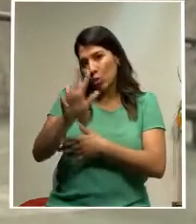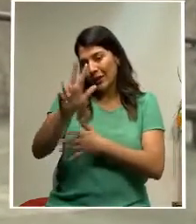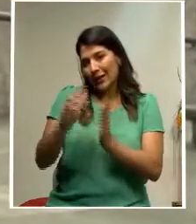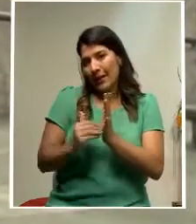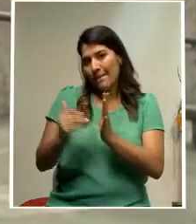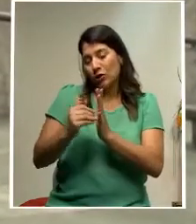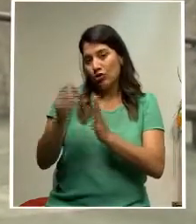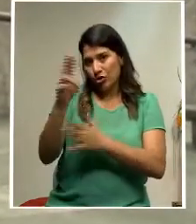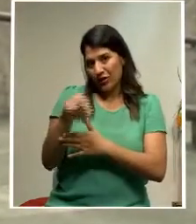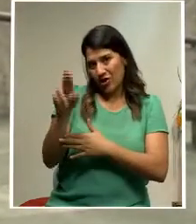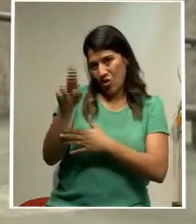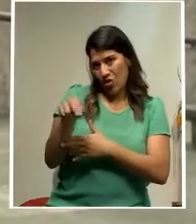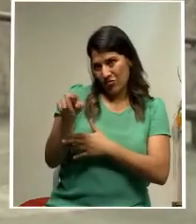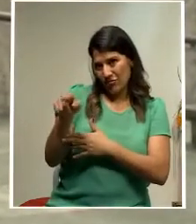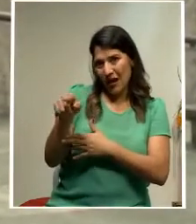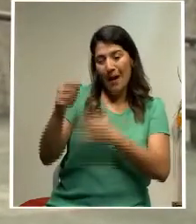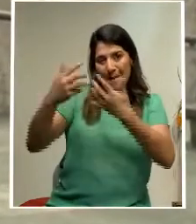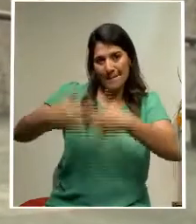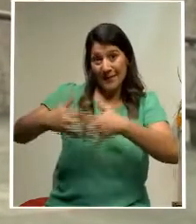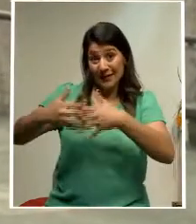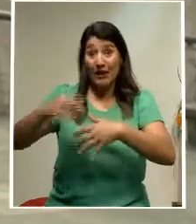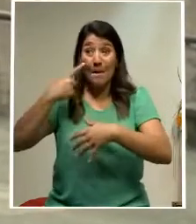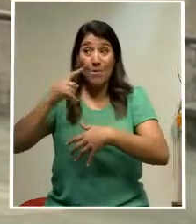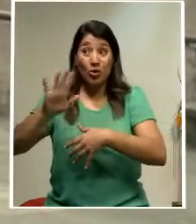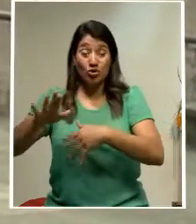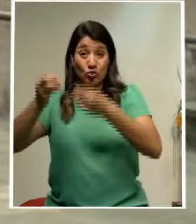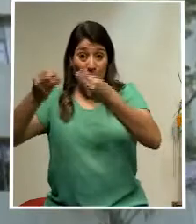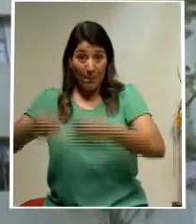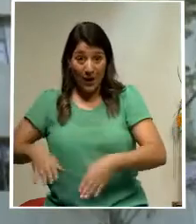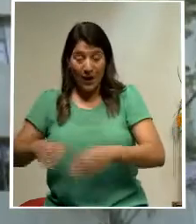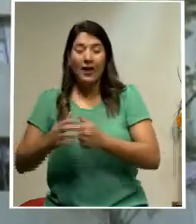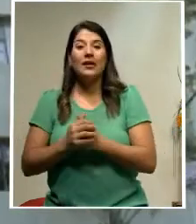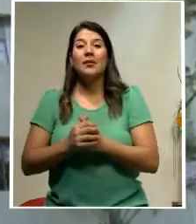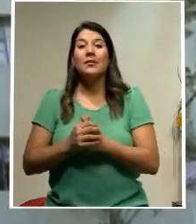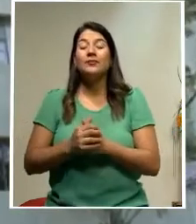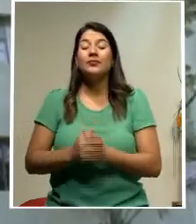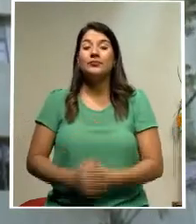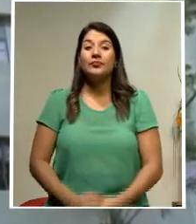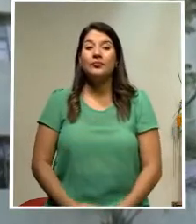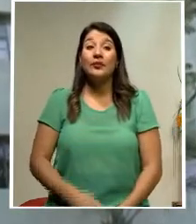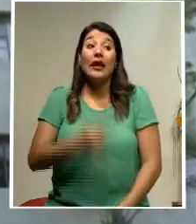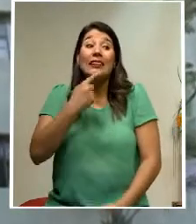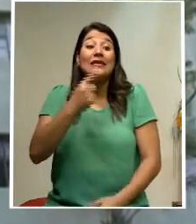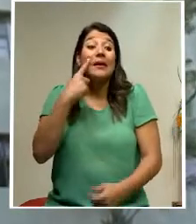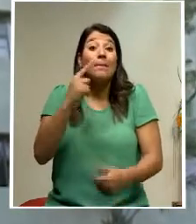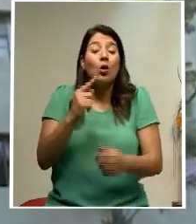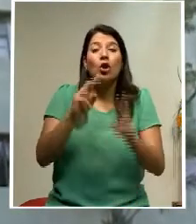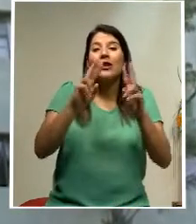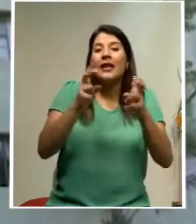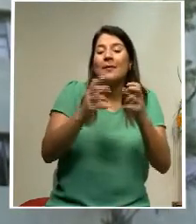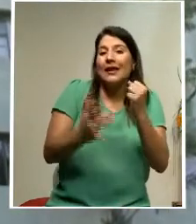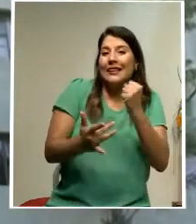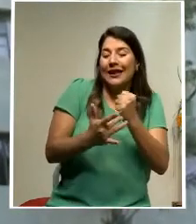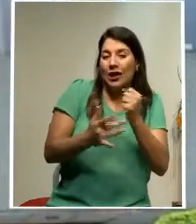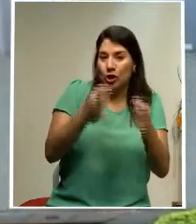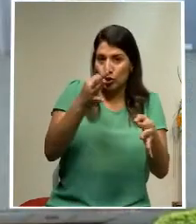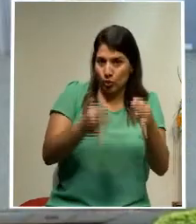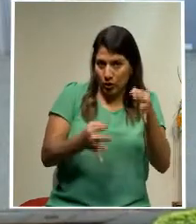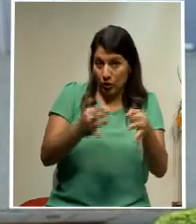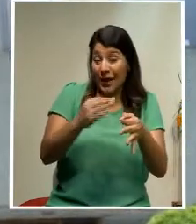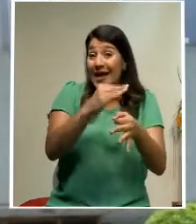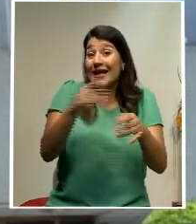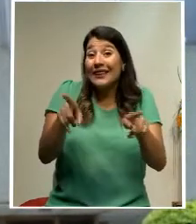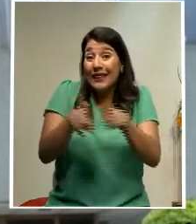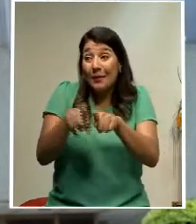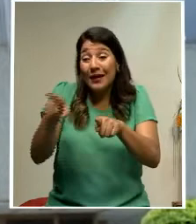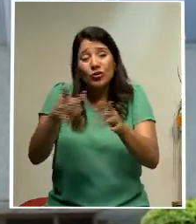millones de colones, de acuerdo con los aspectos técnicos, jurídicos y financieros razonados, e incorporar en el adendum al contrato de la